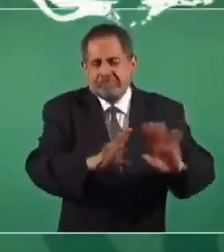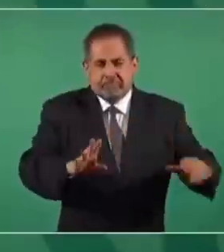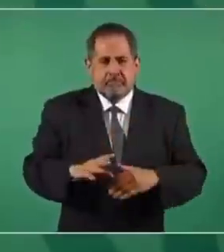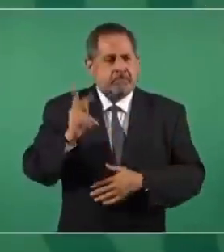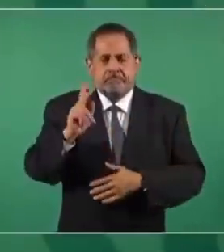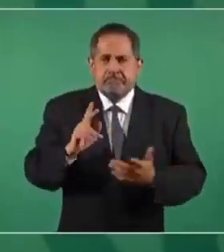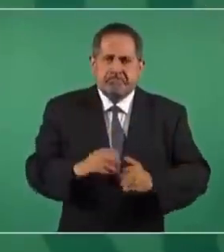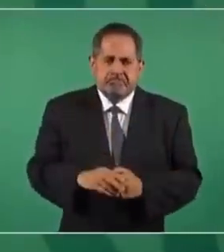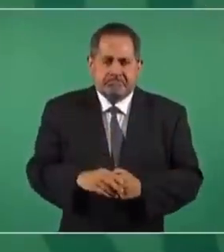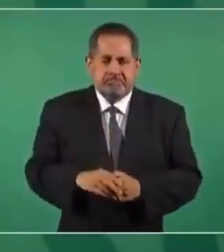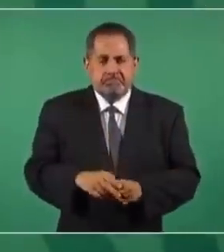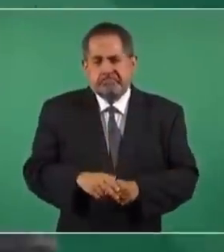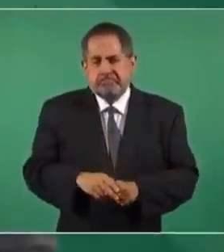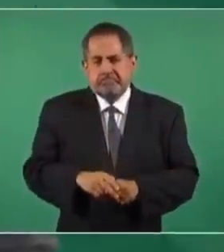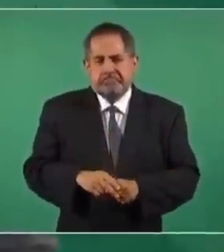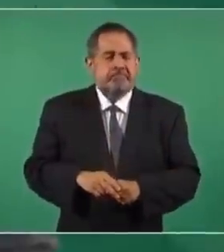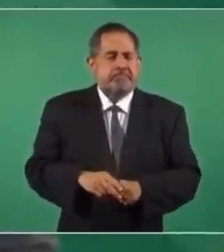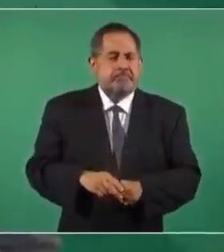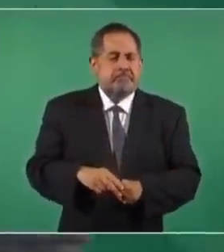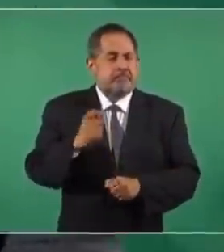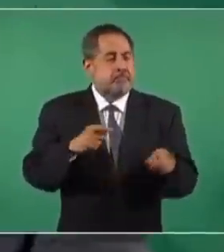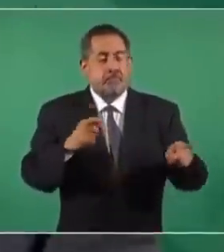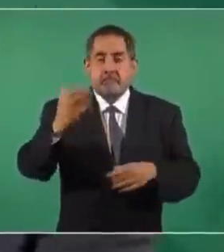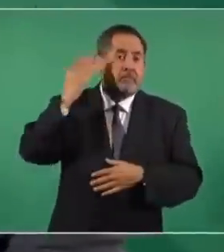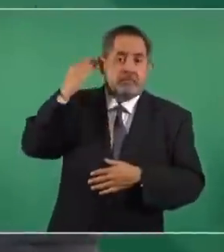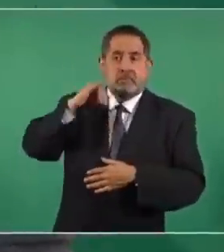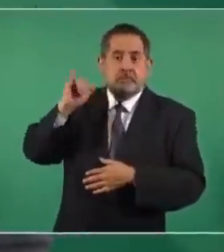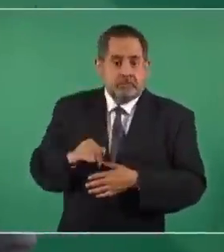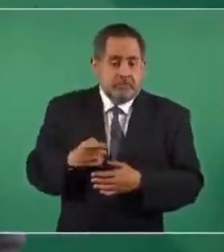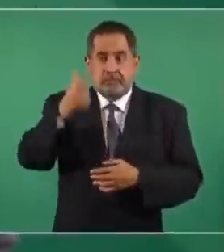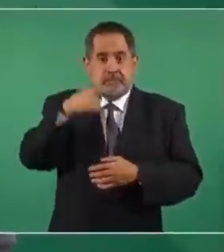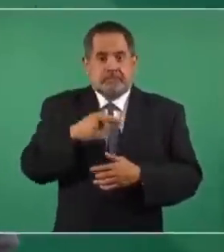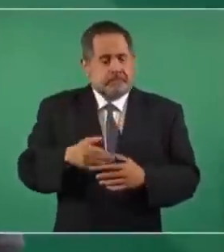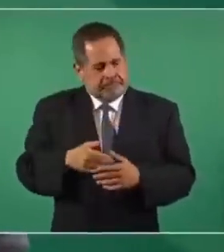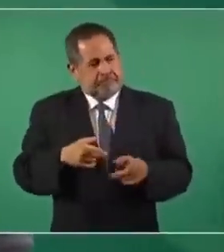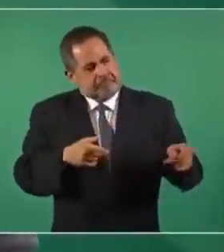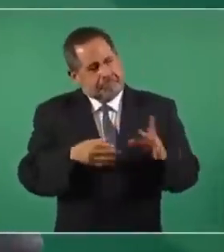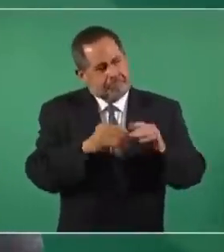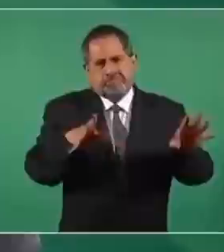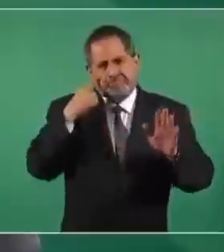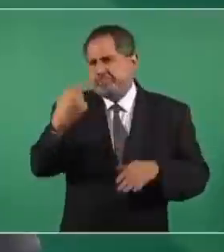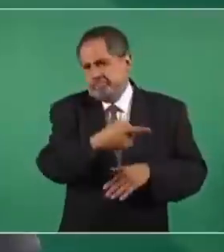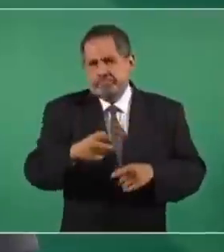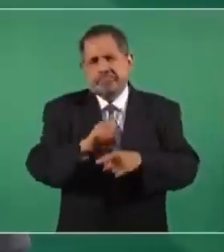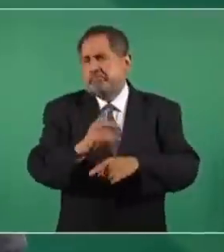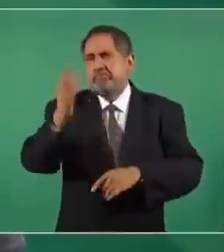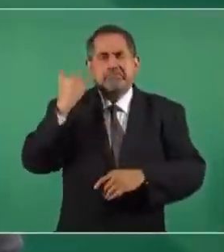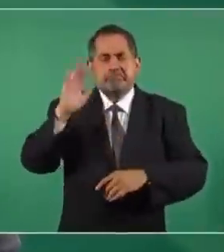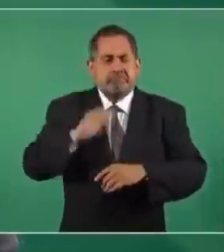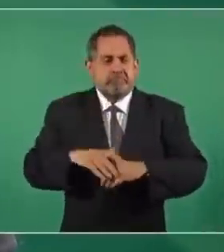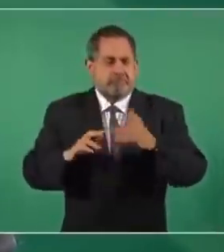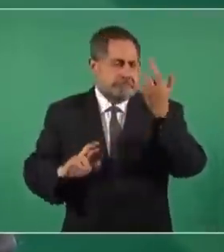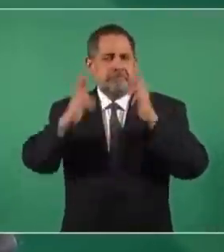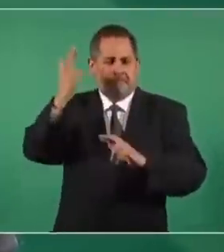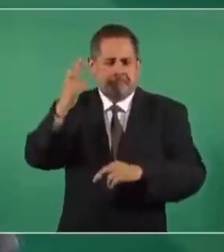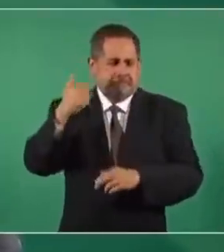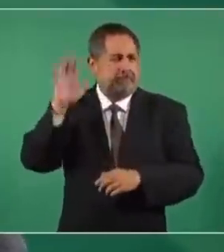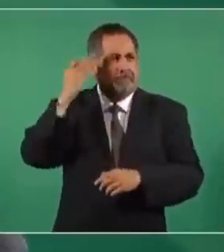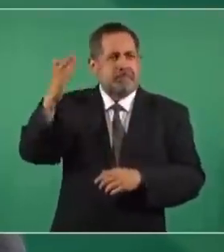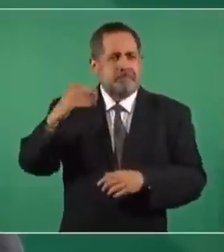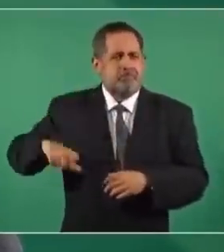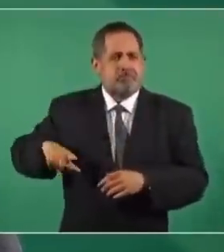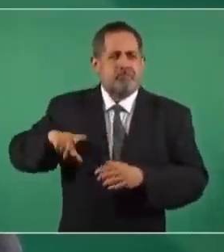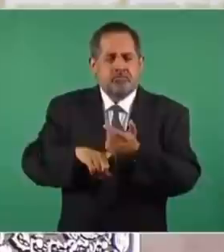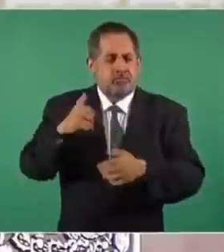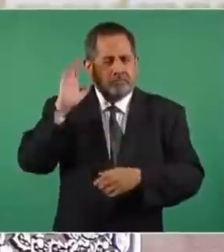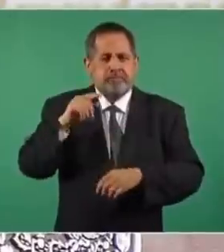porque esto no había sucedido desde la revolución, desde el gobierno